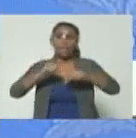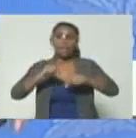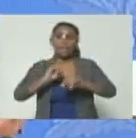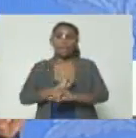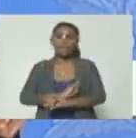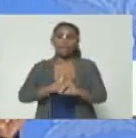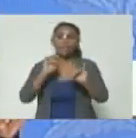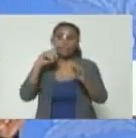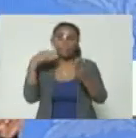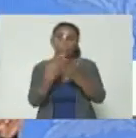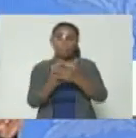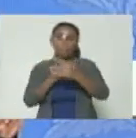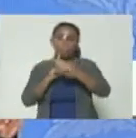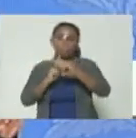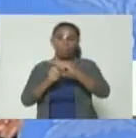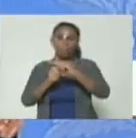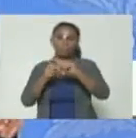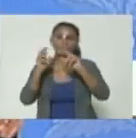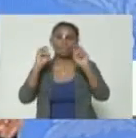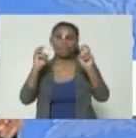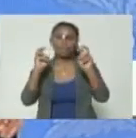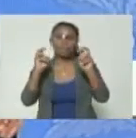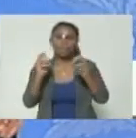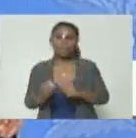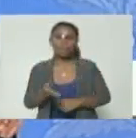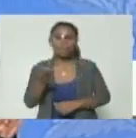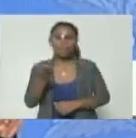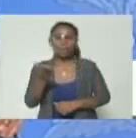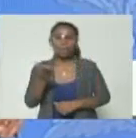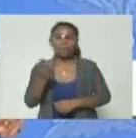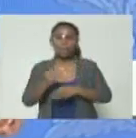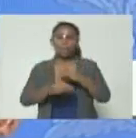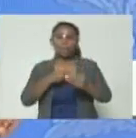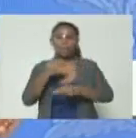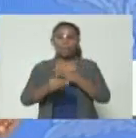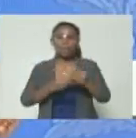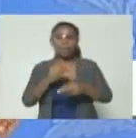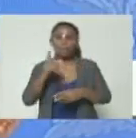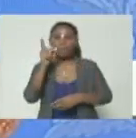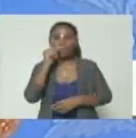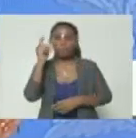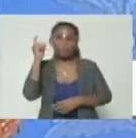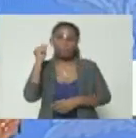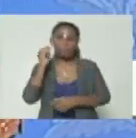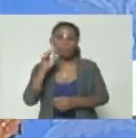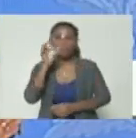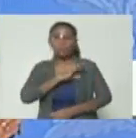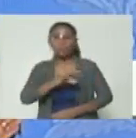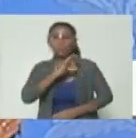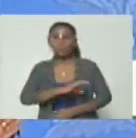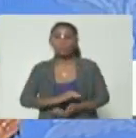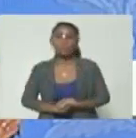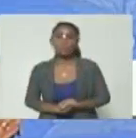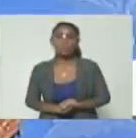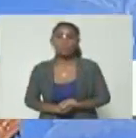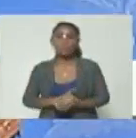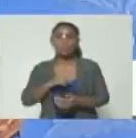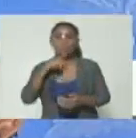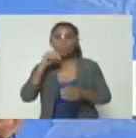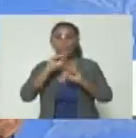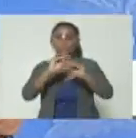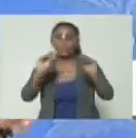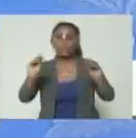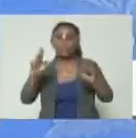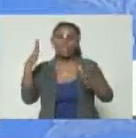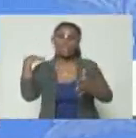de notar un elemento que es muy típico de cierto tipo de psicópatas de cierto tipo de sociópatas los llamados asesinos en